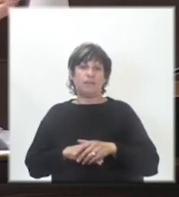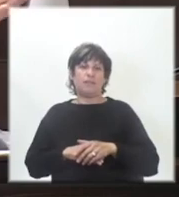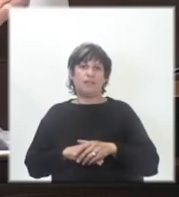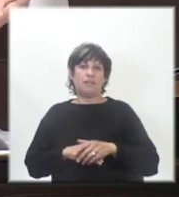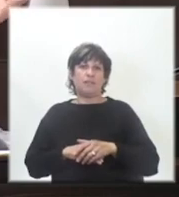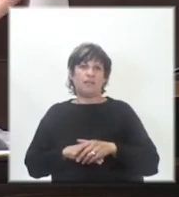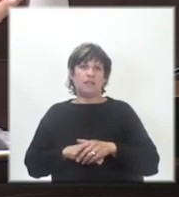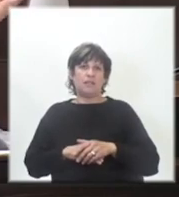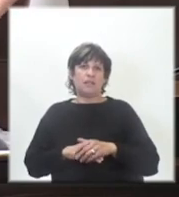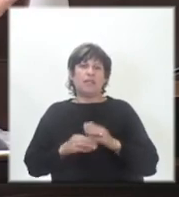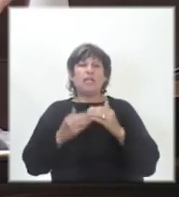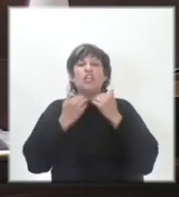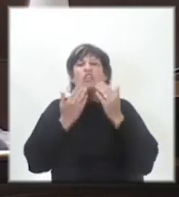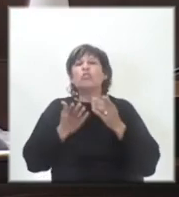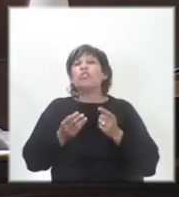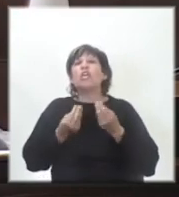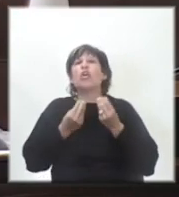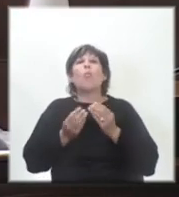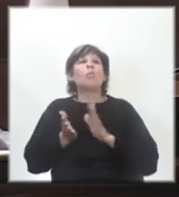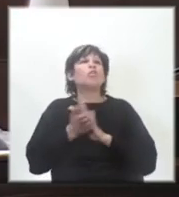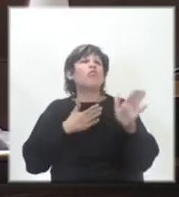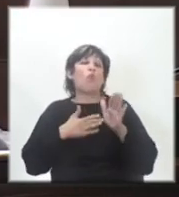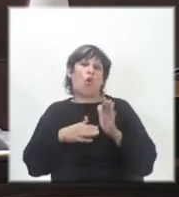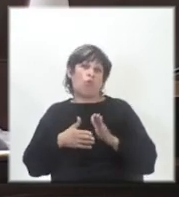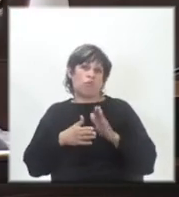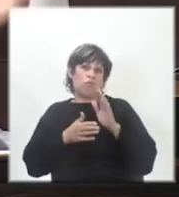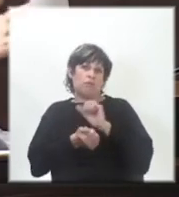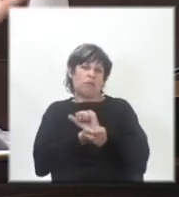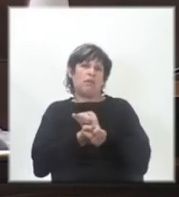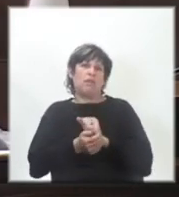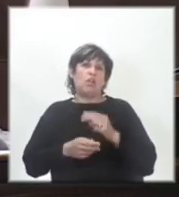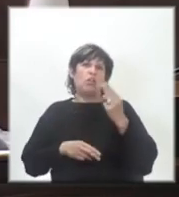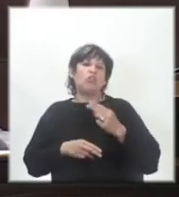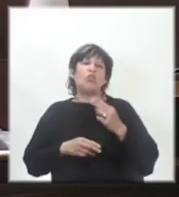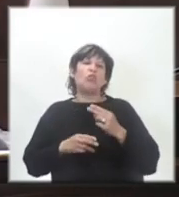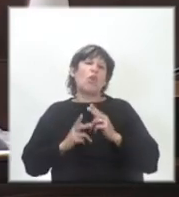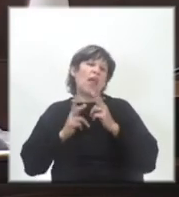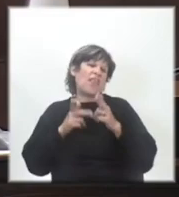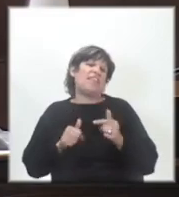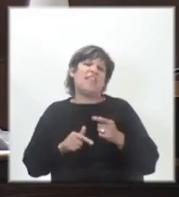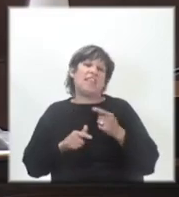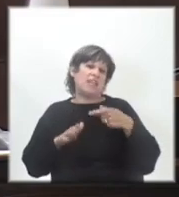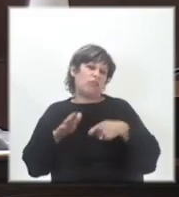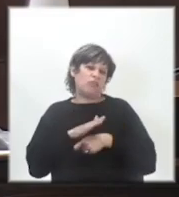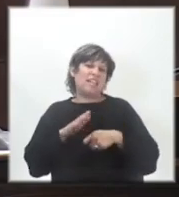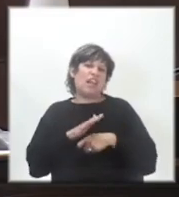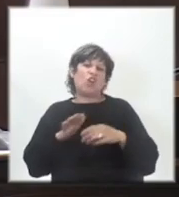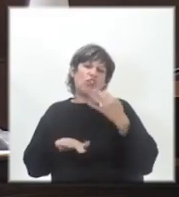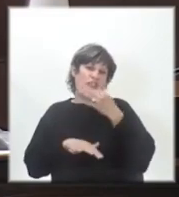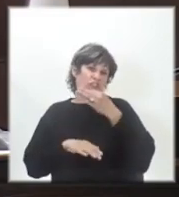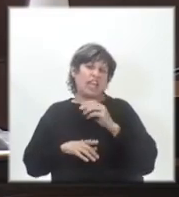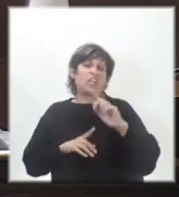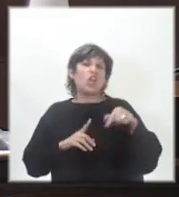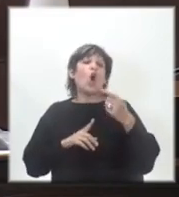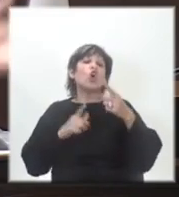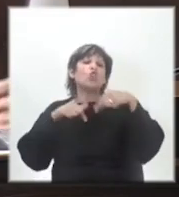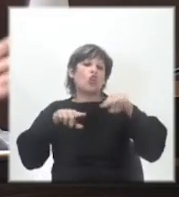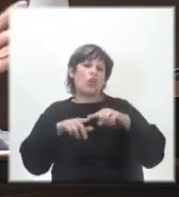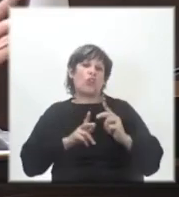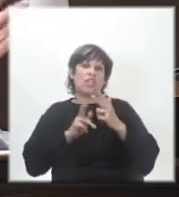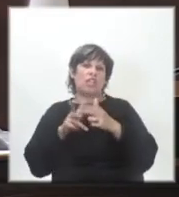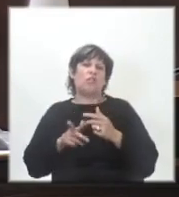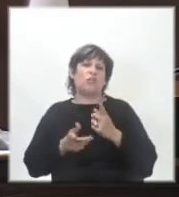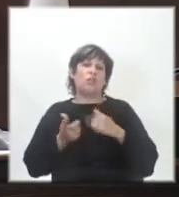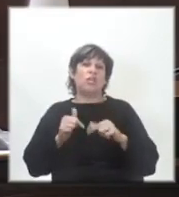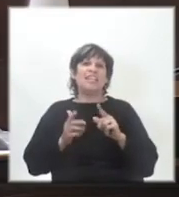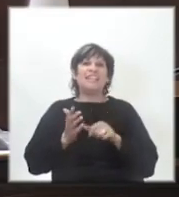Presidente, no sé cómo se fugó Pereira. Yo nunca dije que era un narcotraficante, fueron otros. No sabemos si tenía cédula argentina o no.